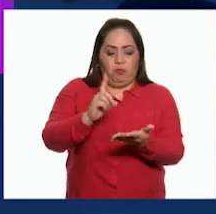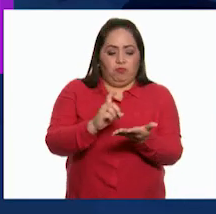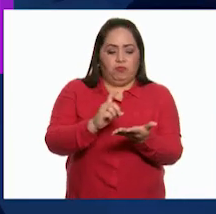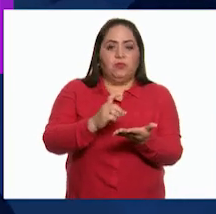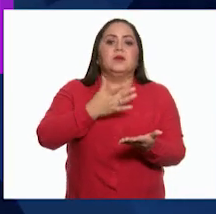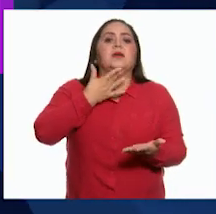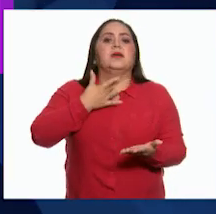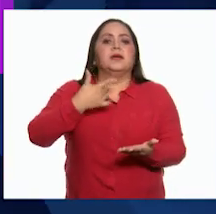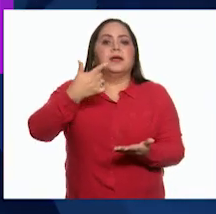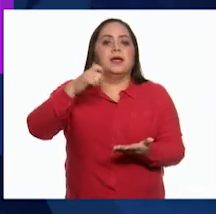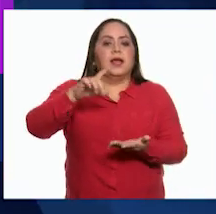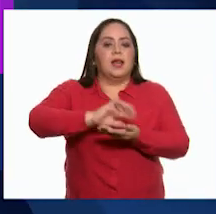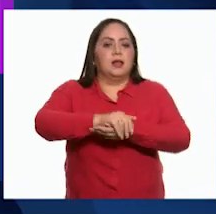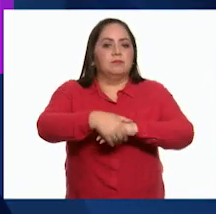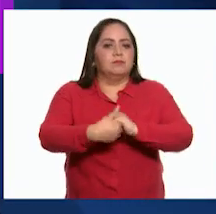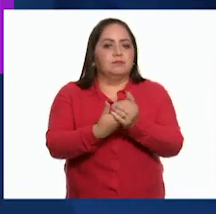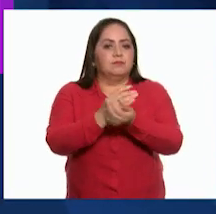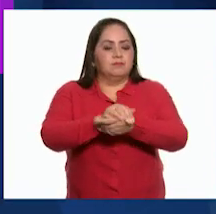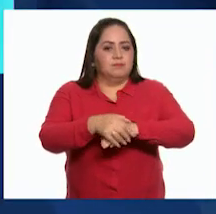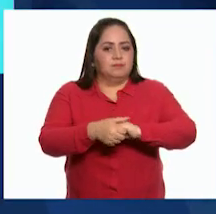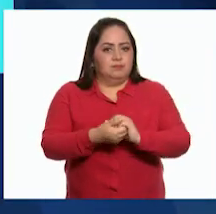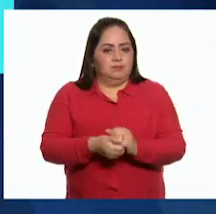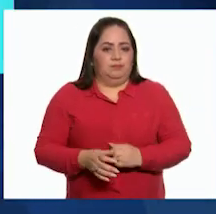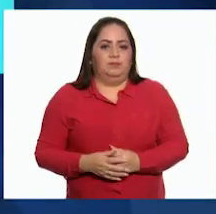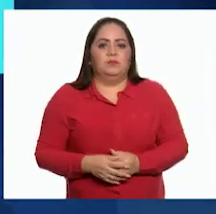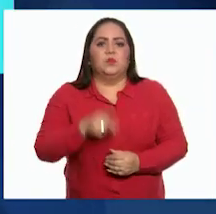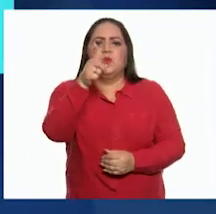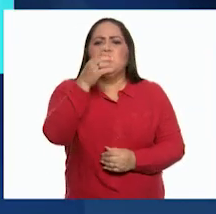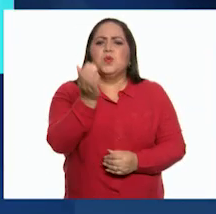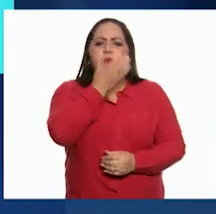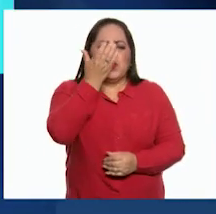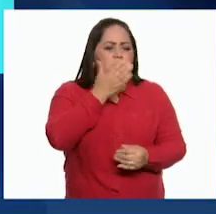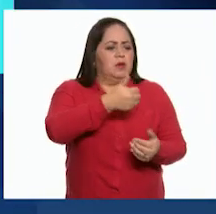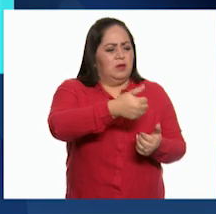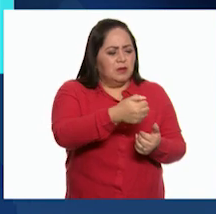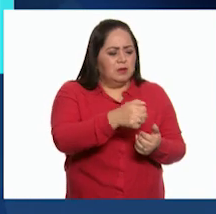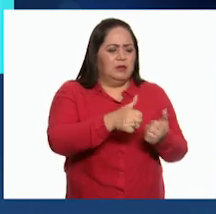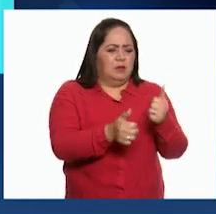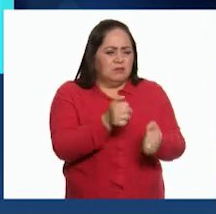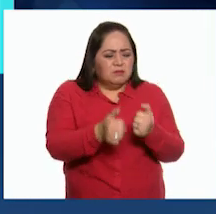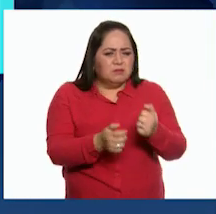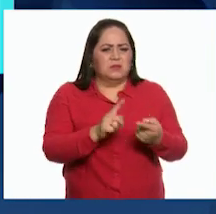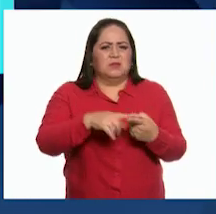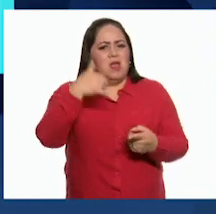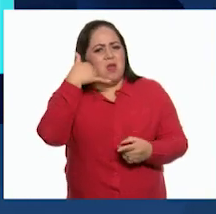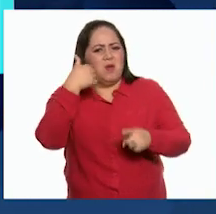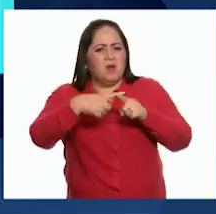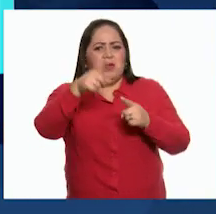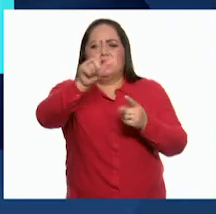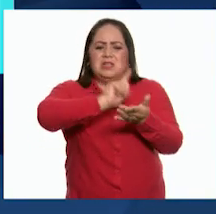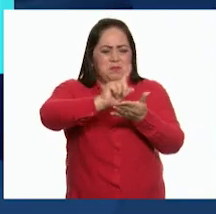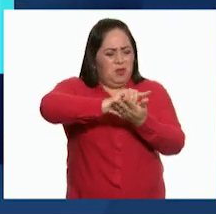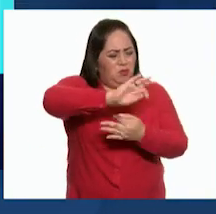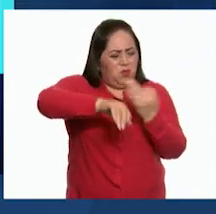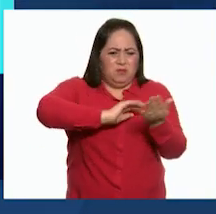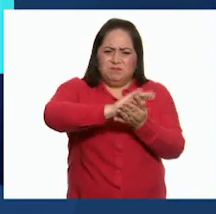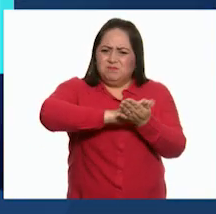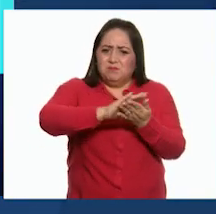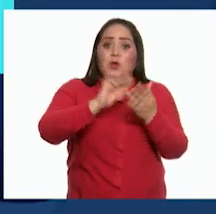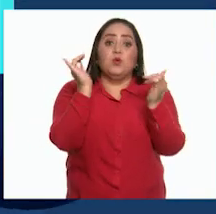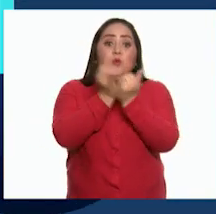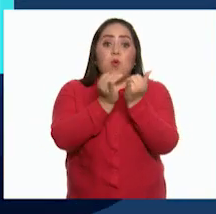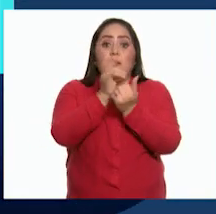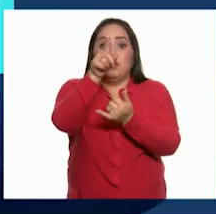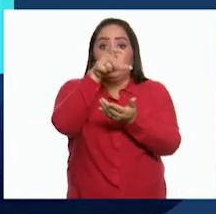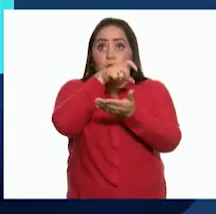desinfectante a base de agua y alcohol. Desinfecta las superficies de los objetos que más utilizas. También las